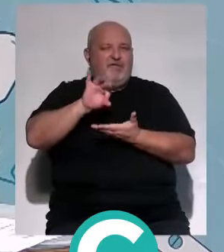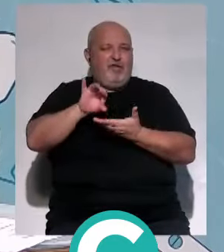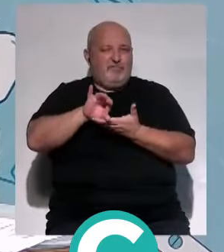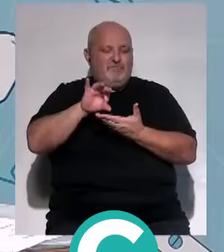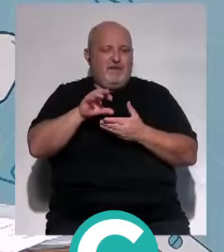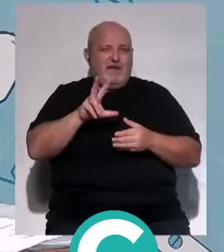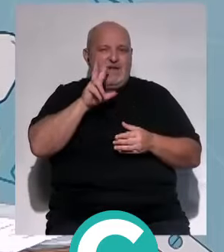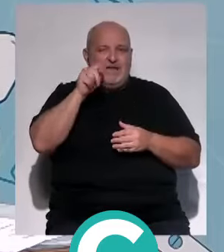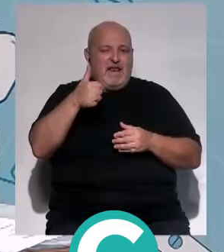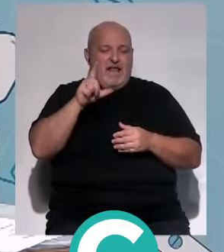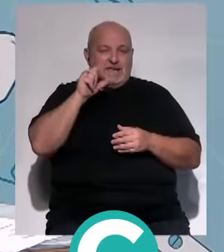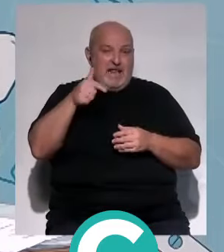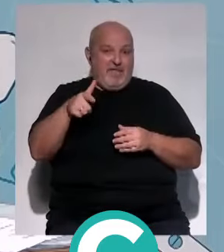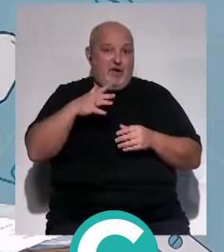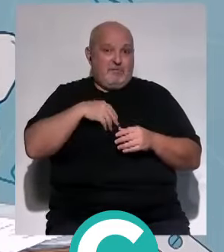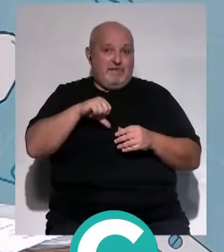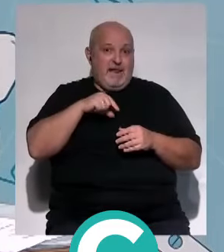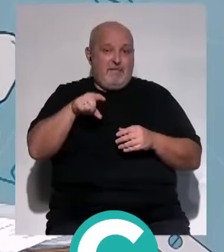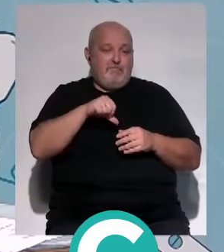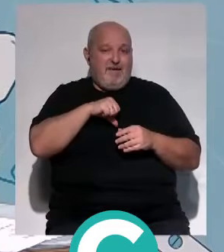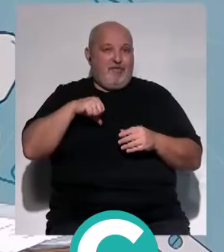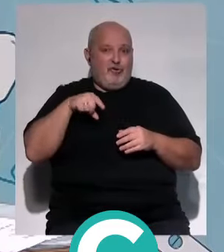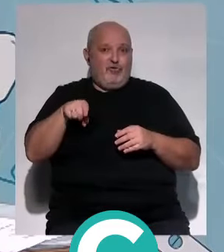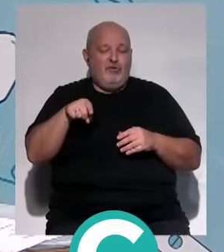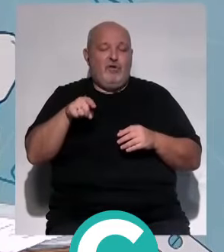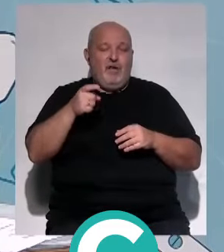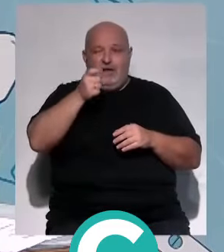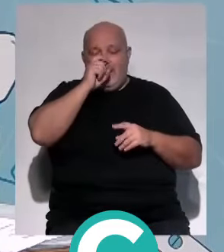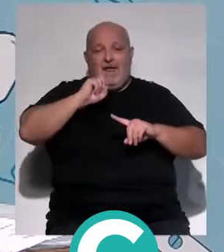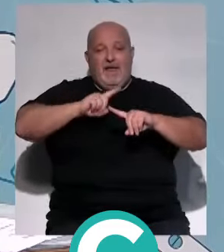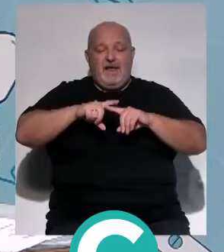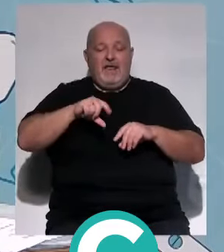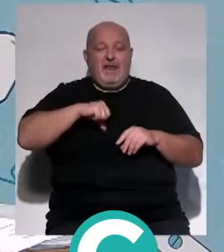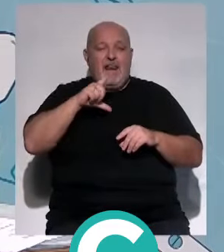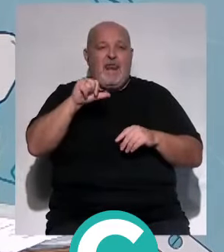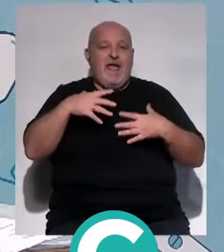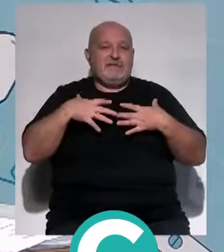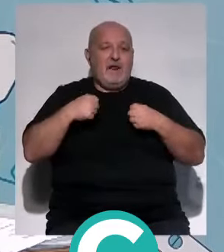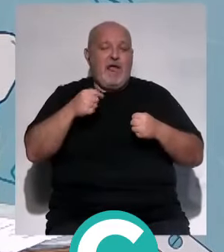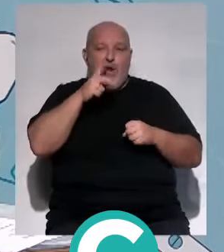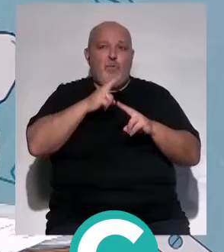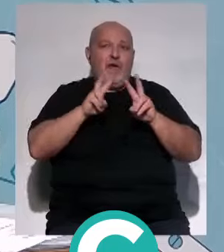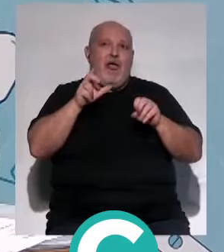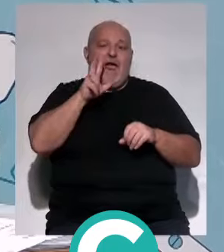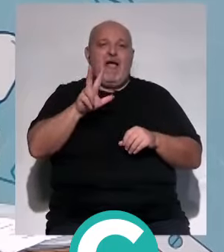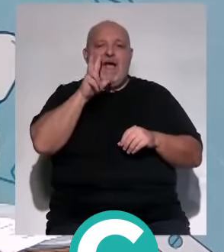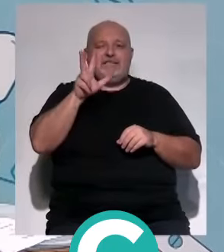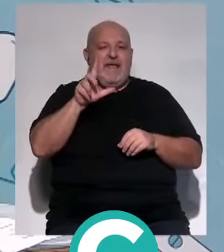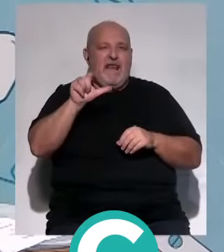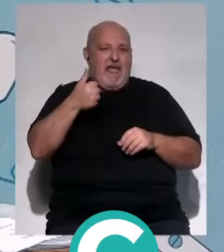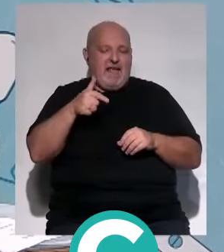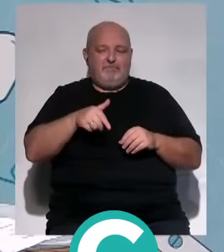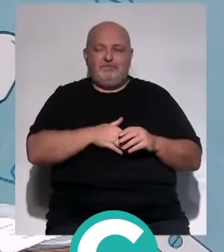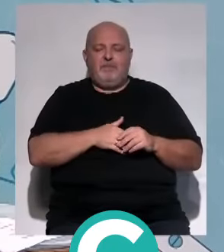va a aportar esta actuación en el hospital, en la antigua clínica de la salud, hoy hospital HLA La Salud en